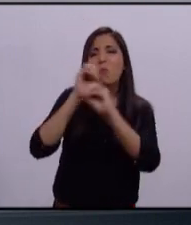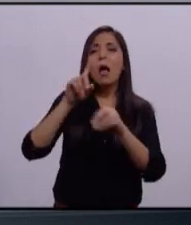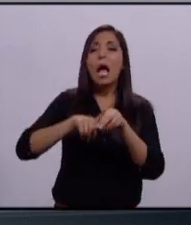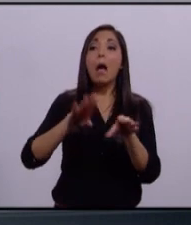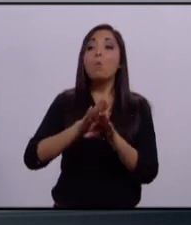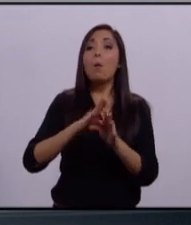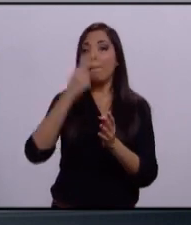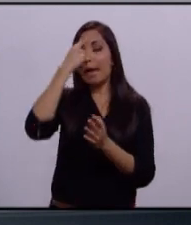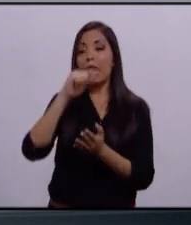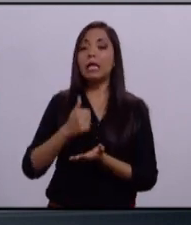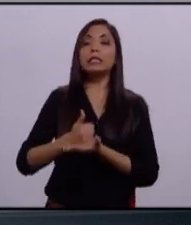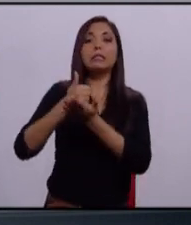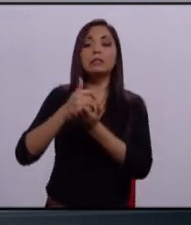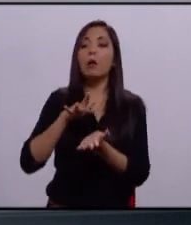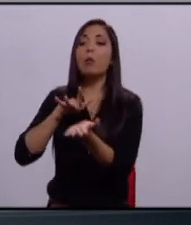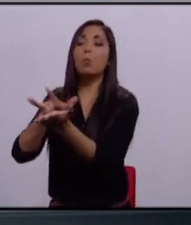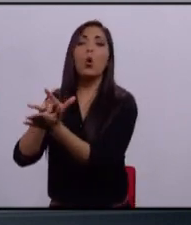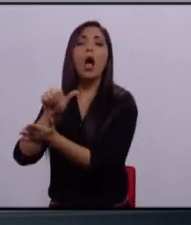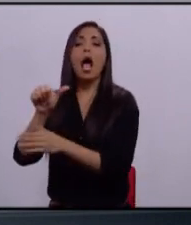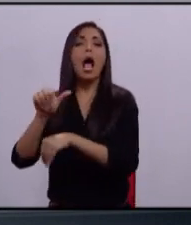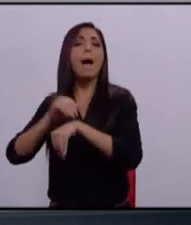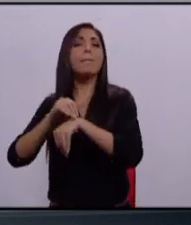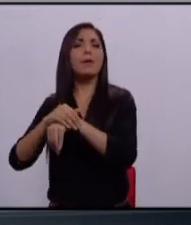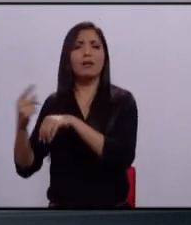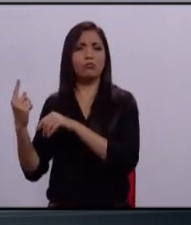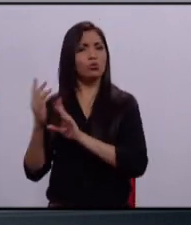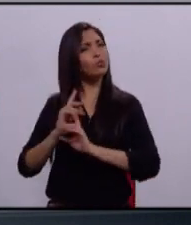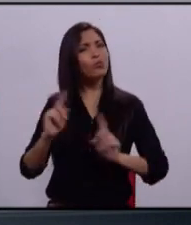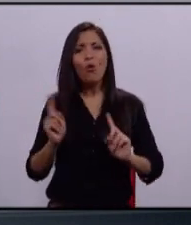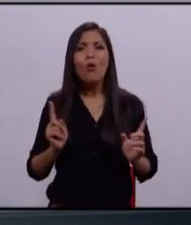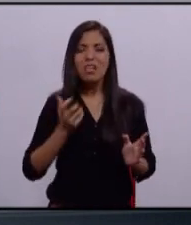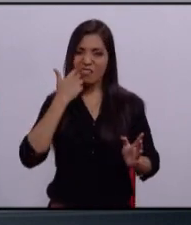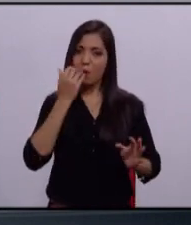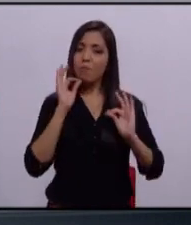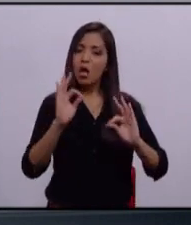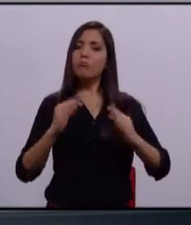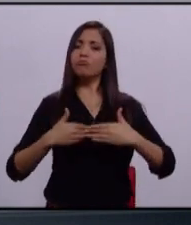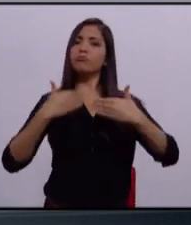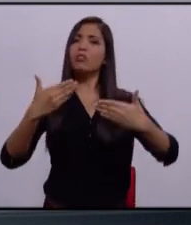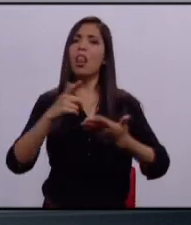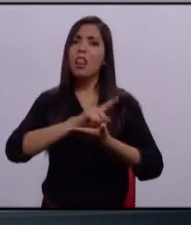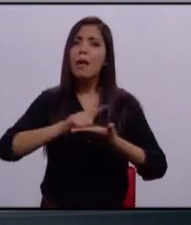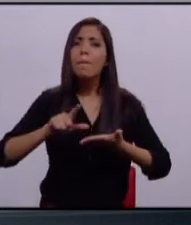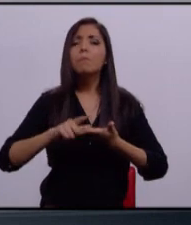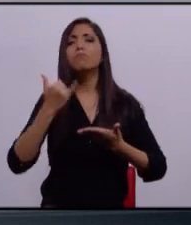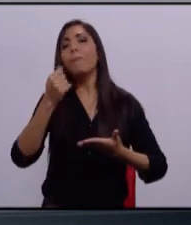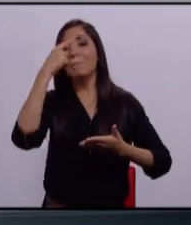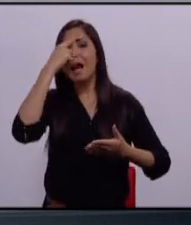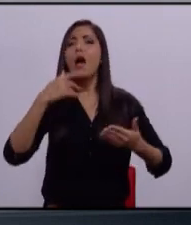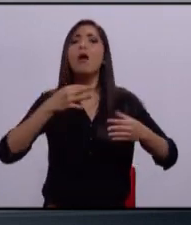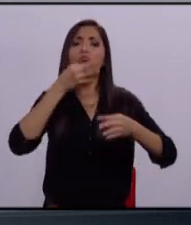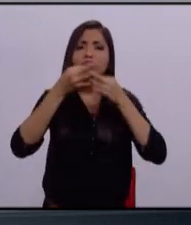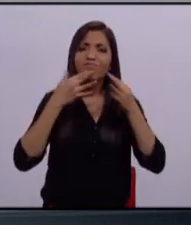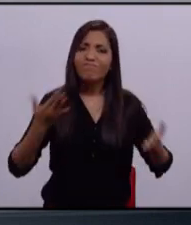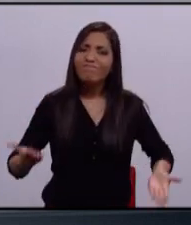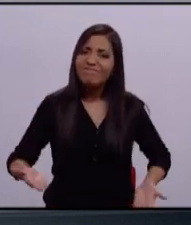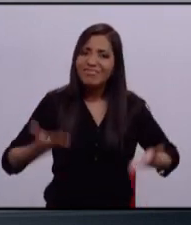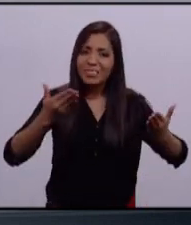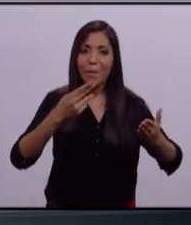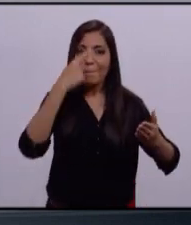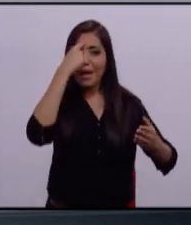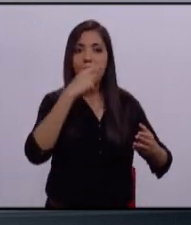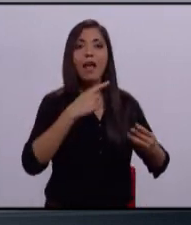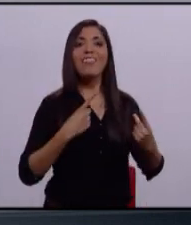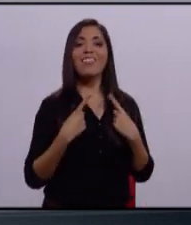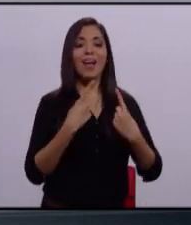amigos. Esto es lo que vamos a cambiar en Zapopan, con un gobierno transparente, un gobierno promotor, un gobierno que dé